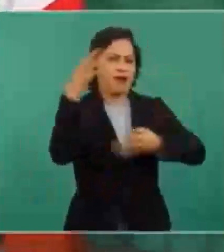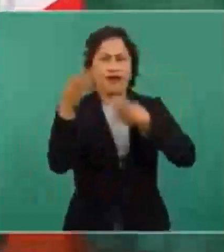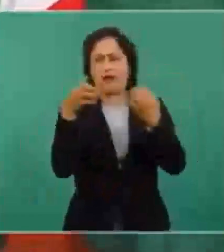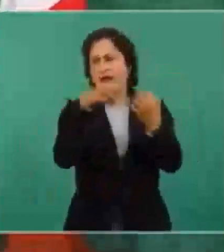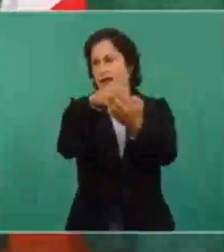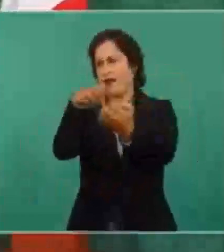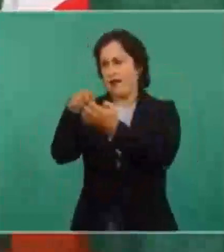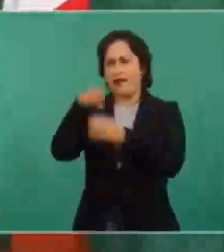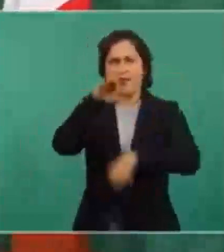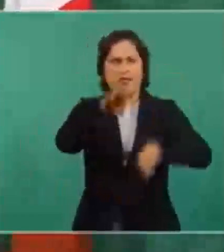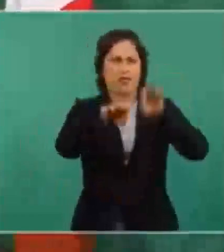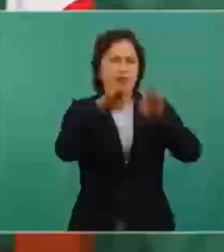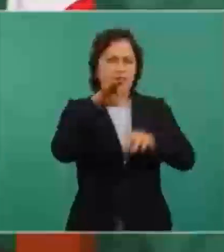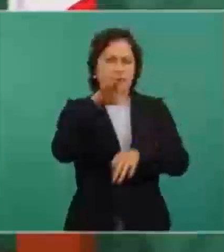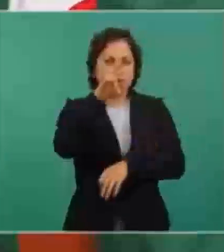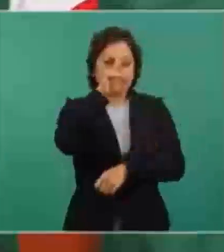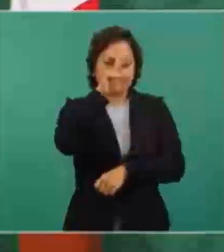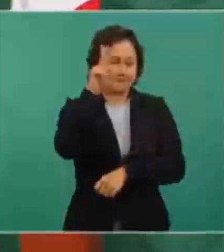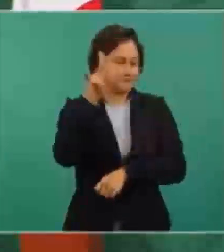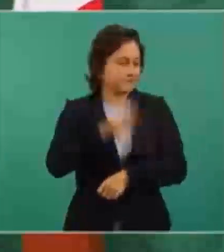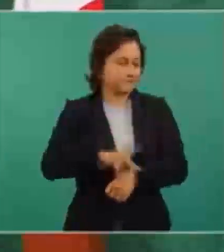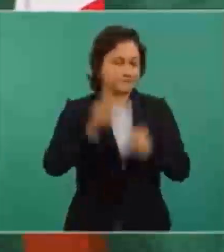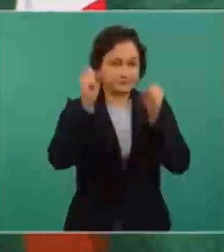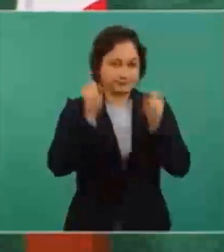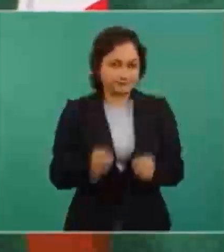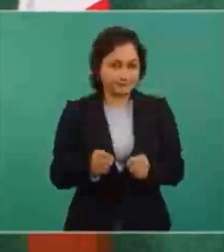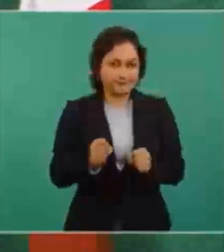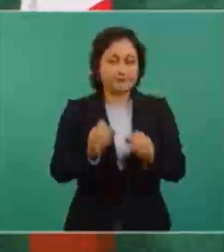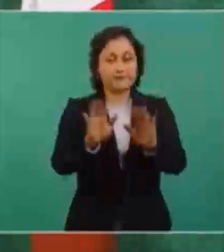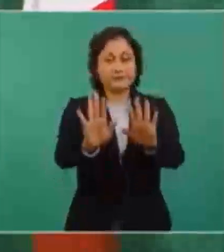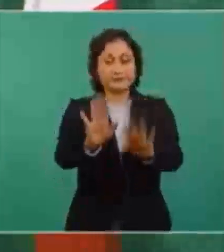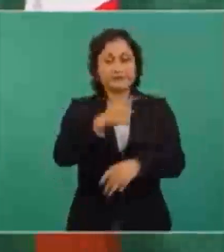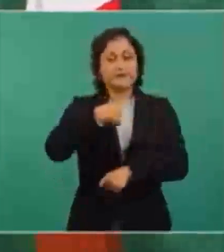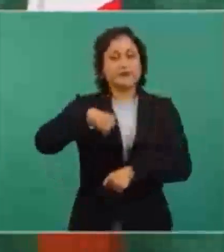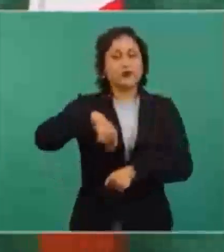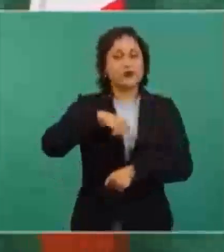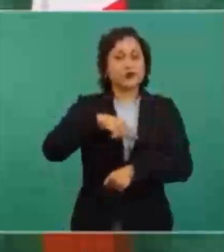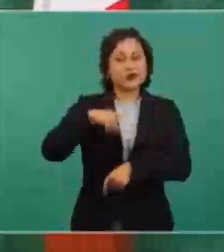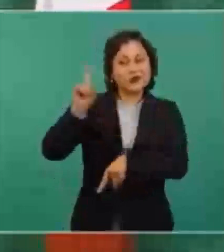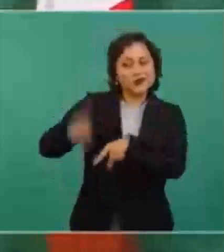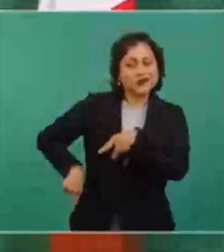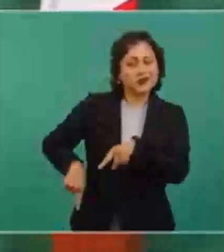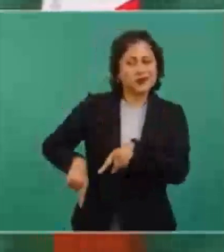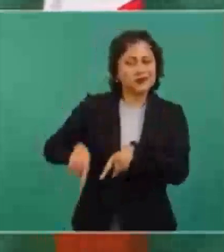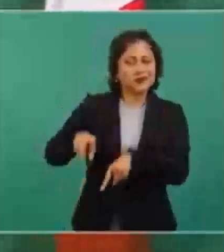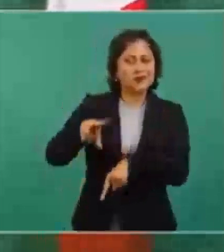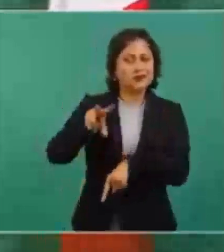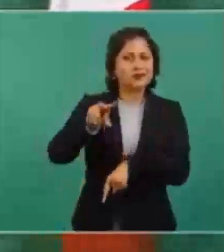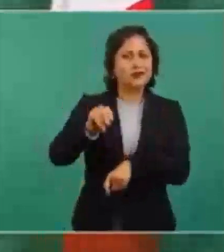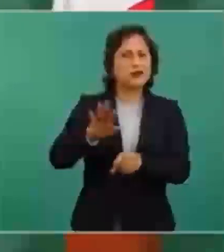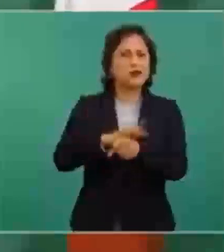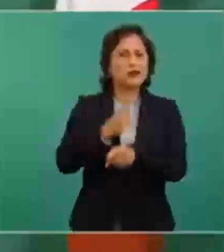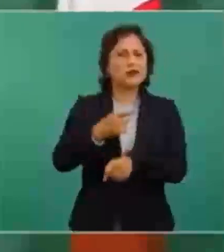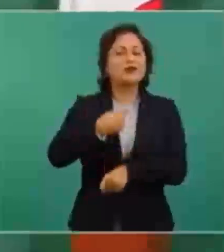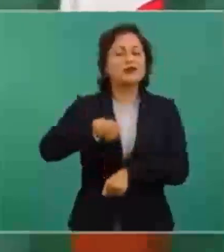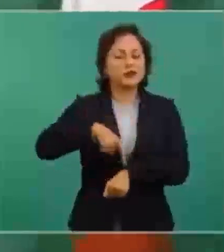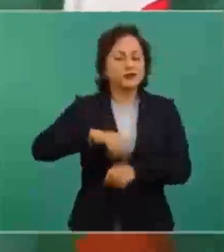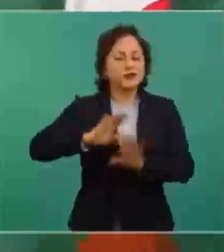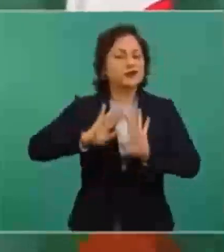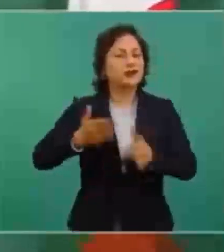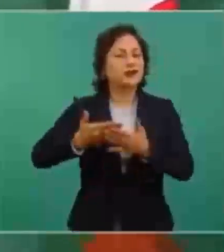Entonces, ¿por qué no lo hacemos? Porque ya sabíamos que todo eso era un engaño